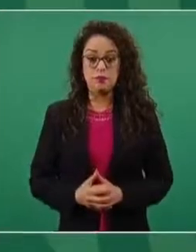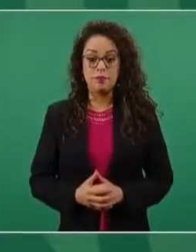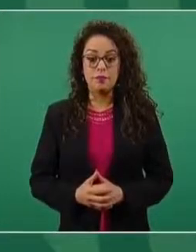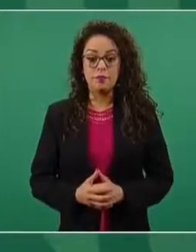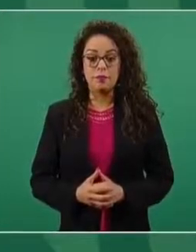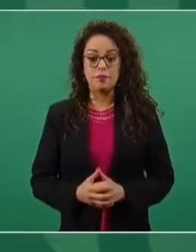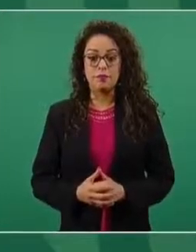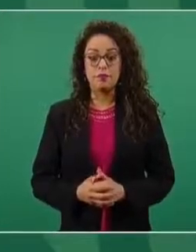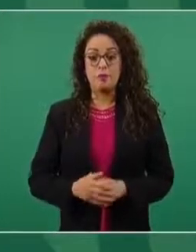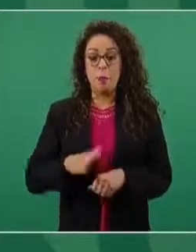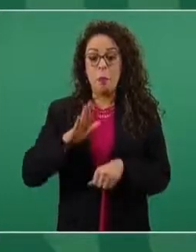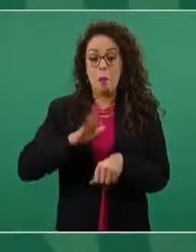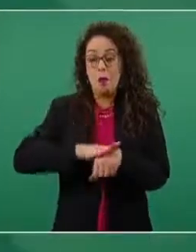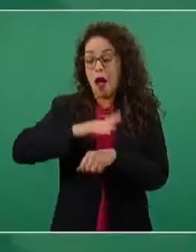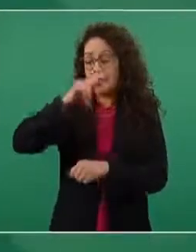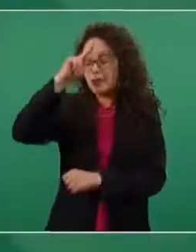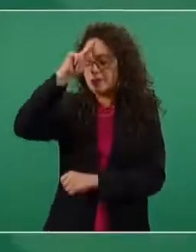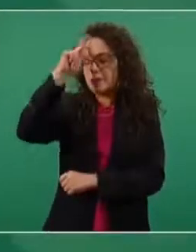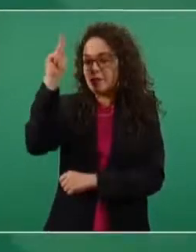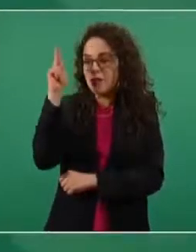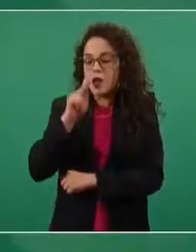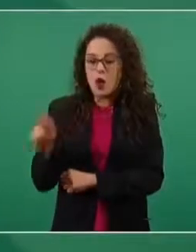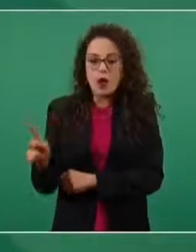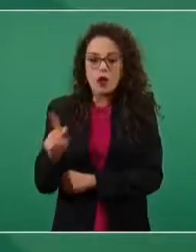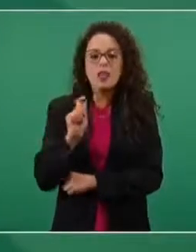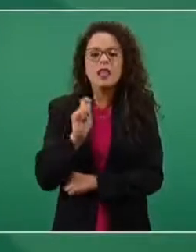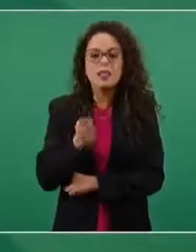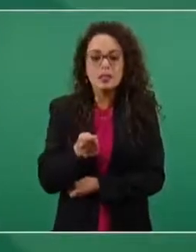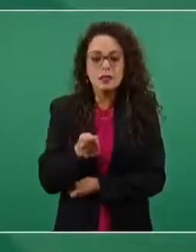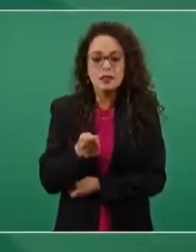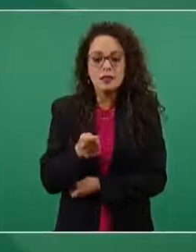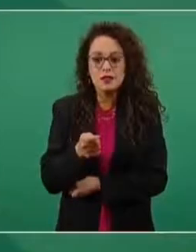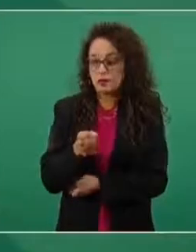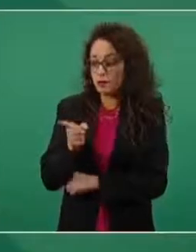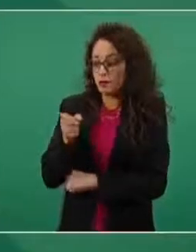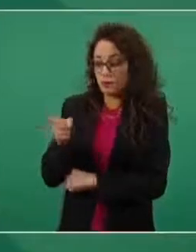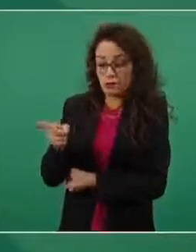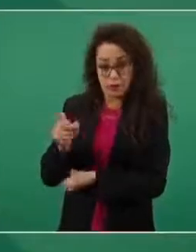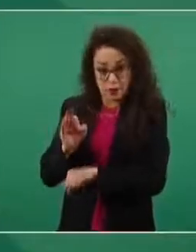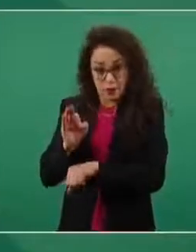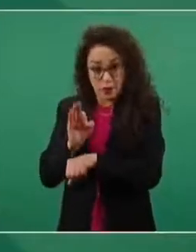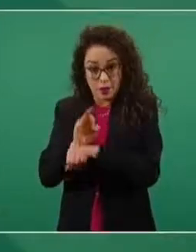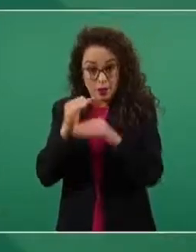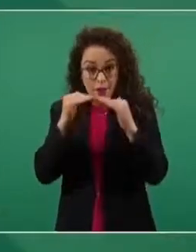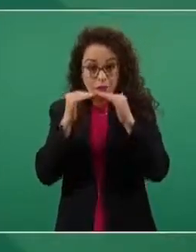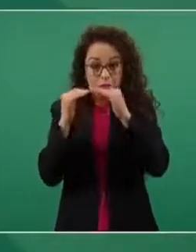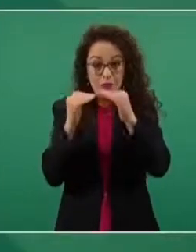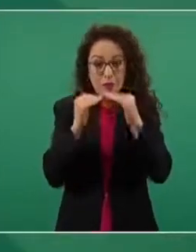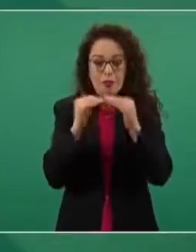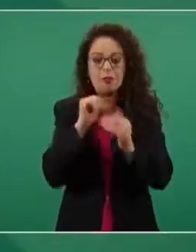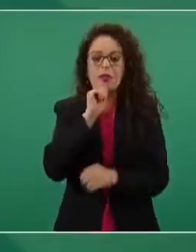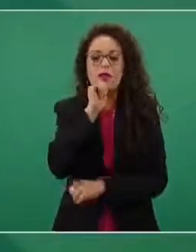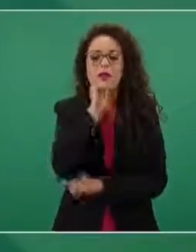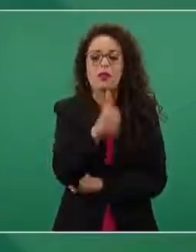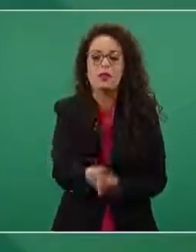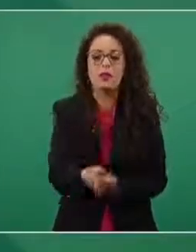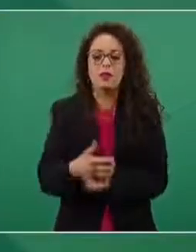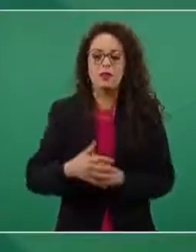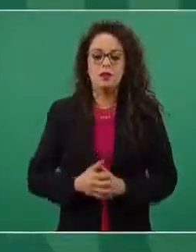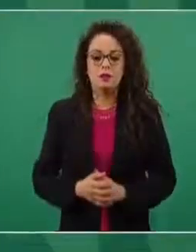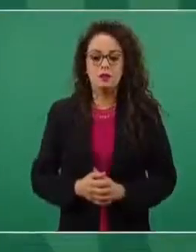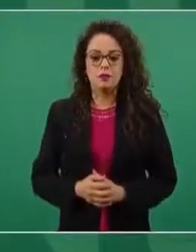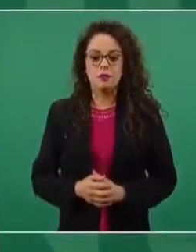colmo es que no es para hacer valer la democracia, sino para que no haya